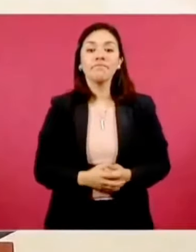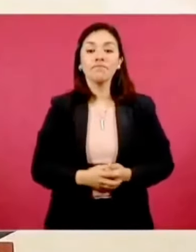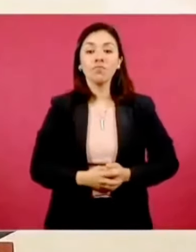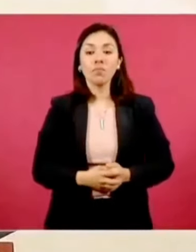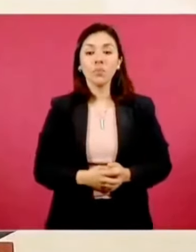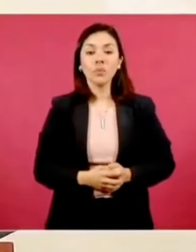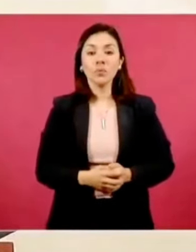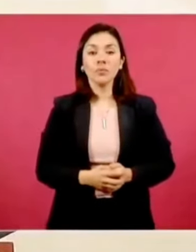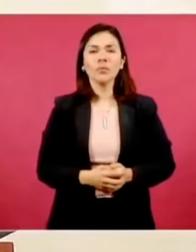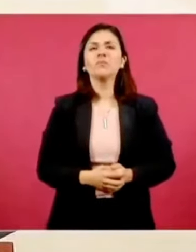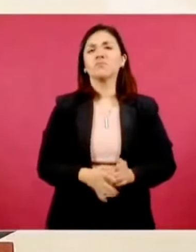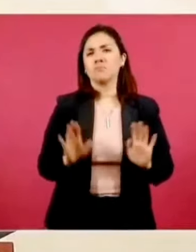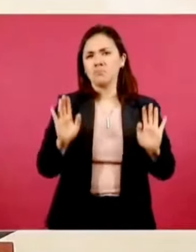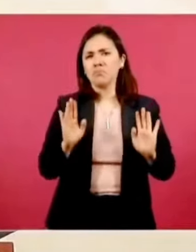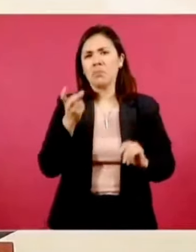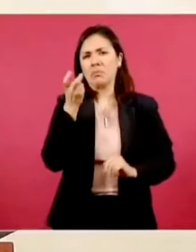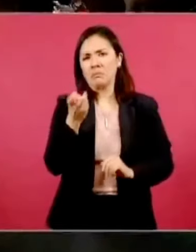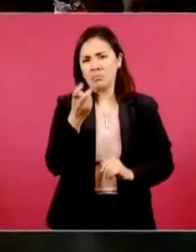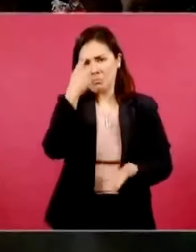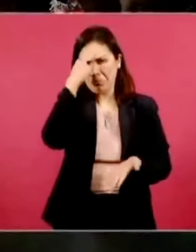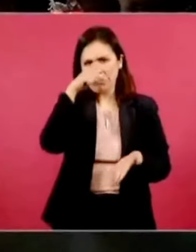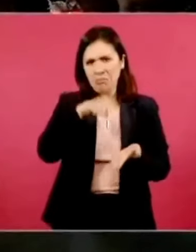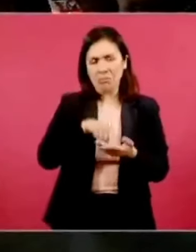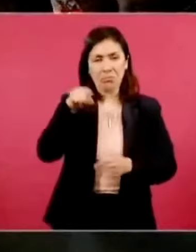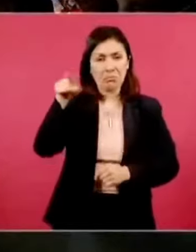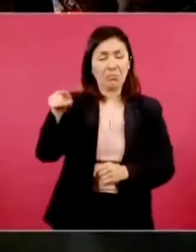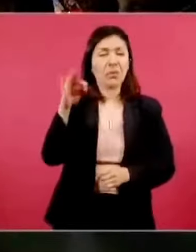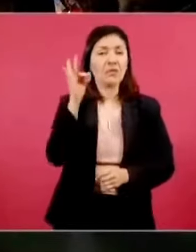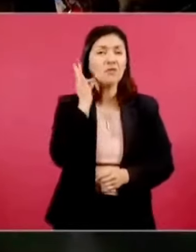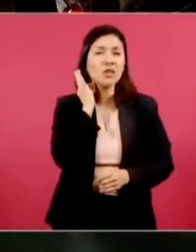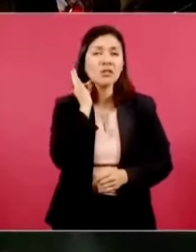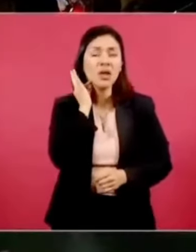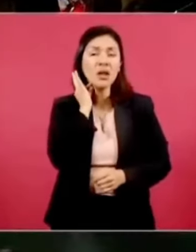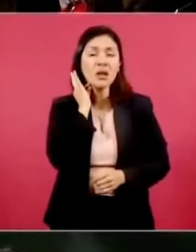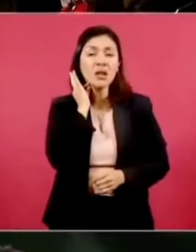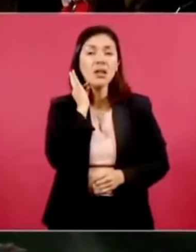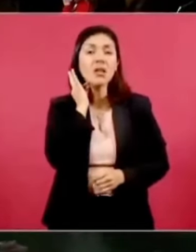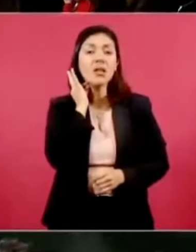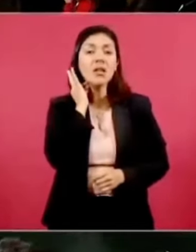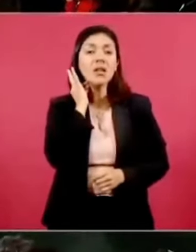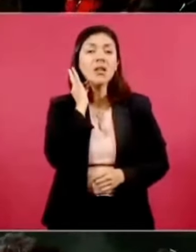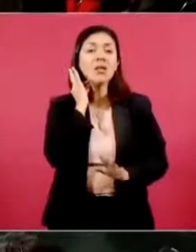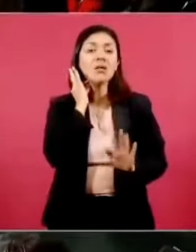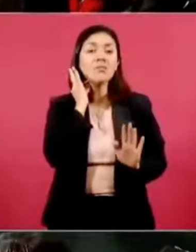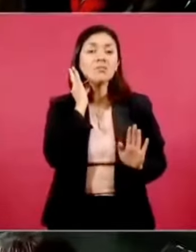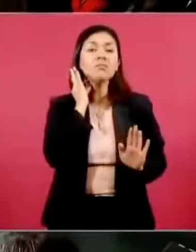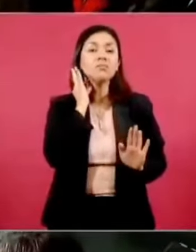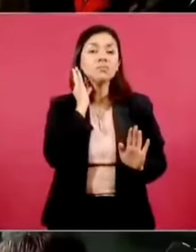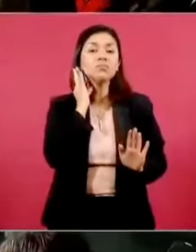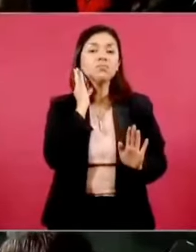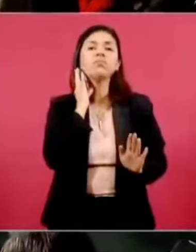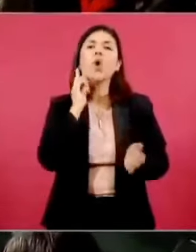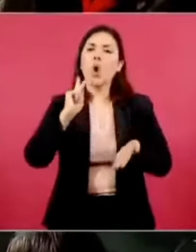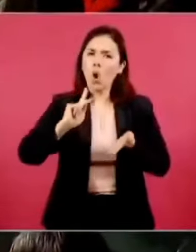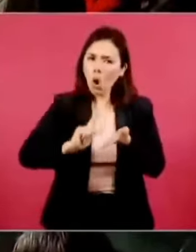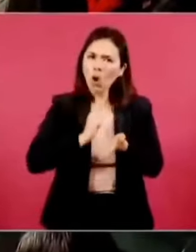Y creo que la Fiscalía impugnó.